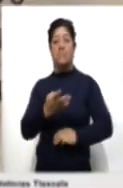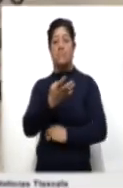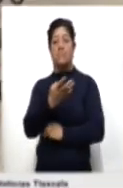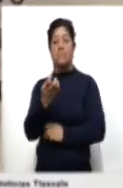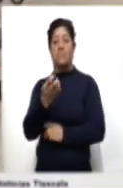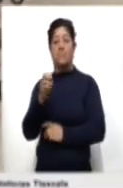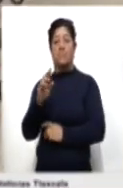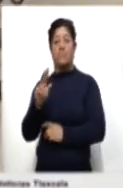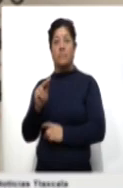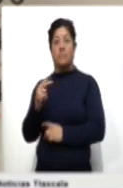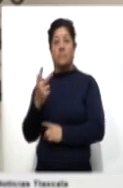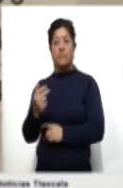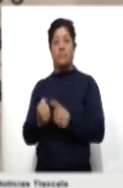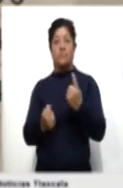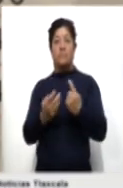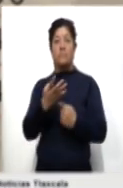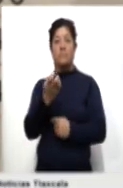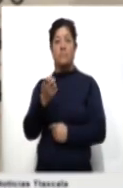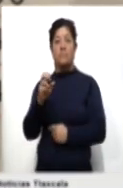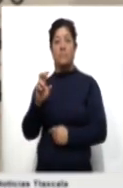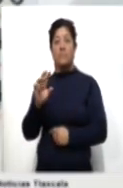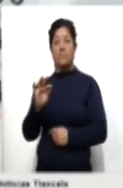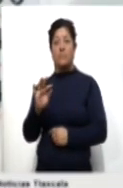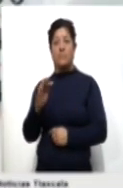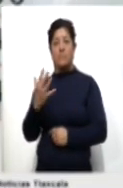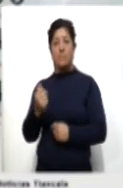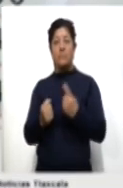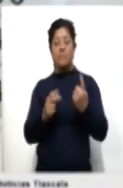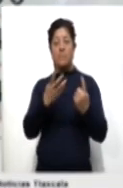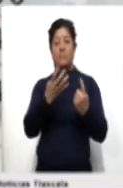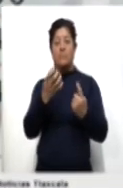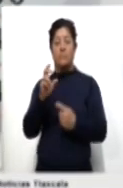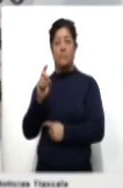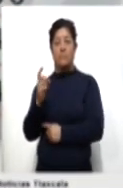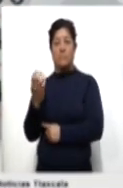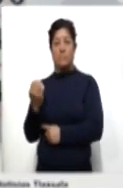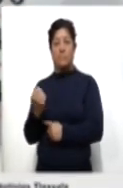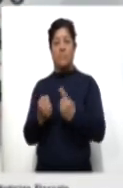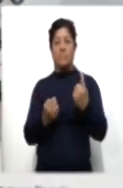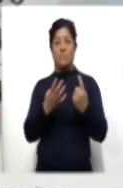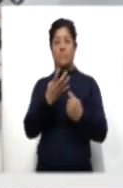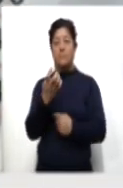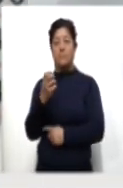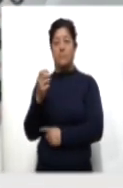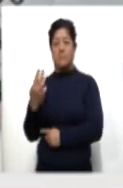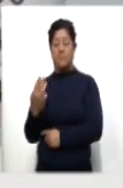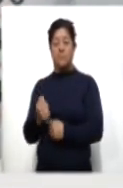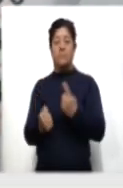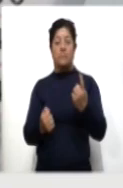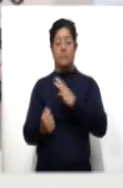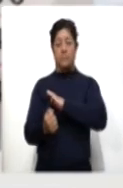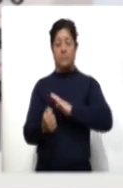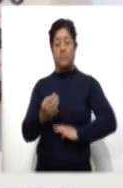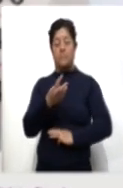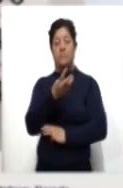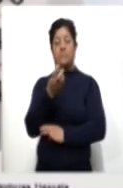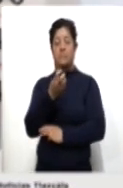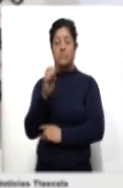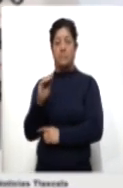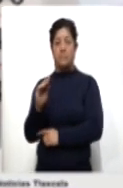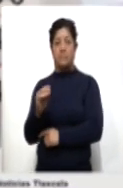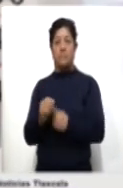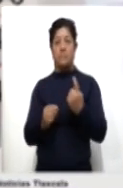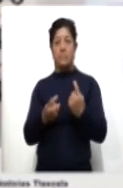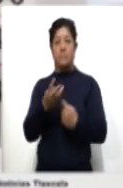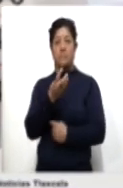Tlaxco 445, Panotla 439, Teolocholco 403, Apetatitlán 390,